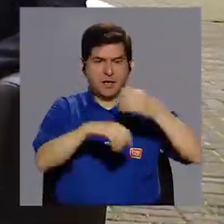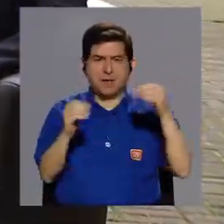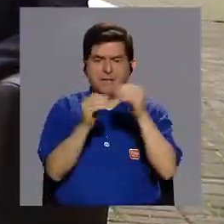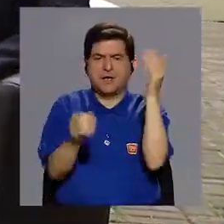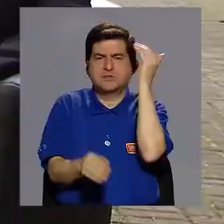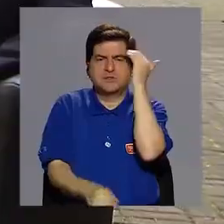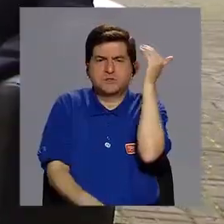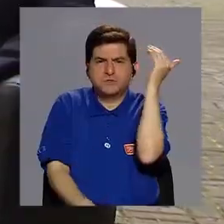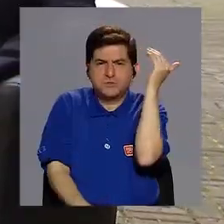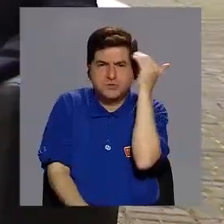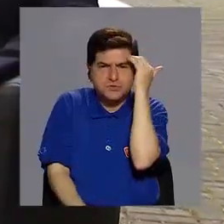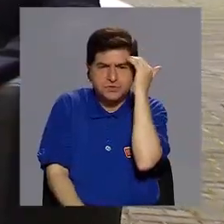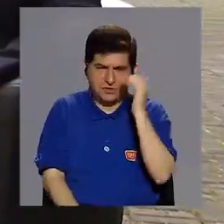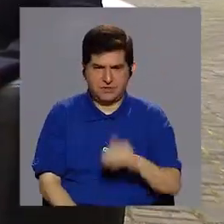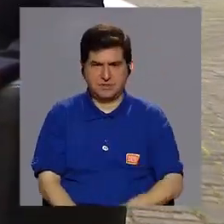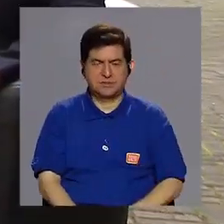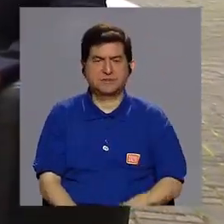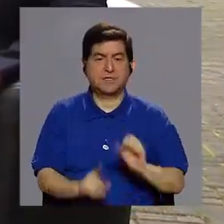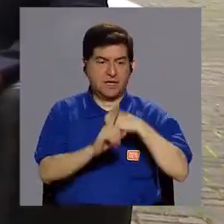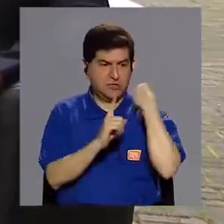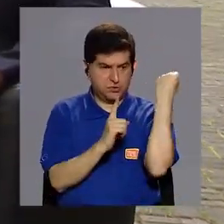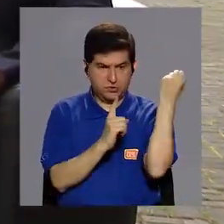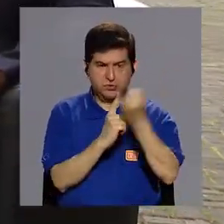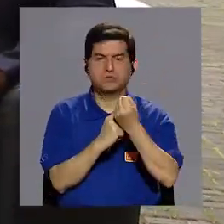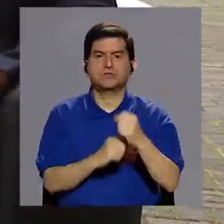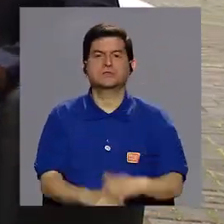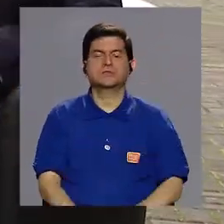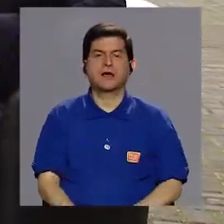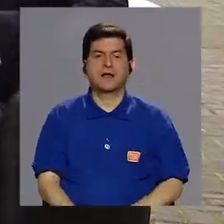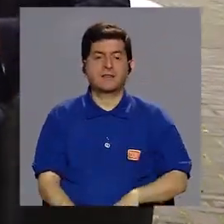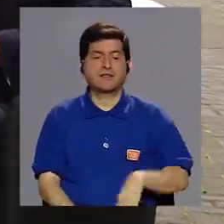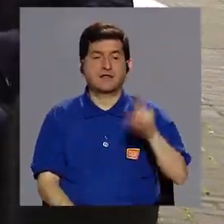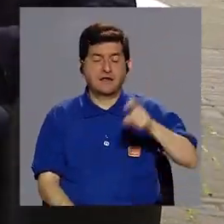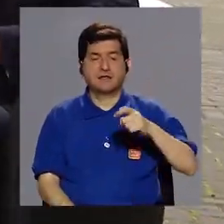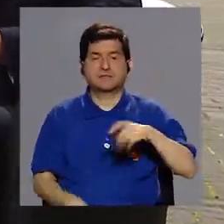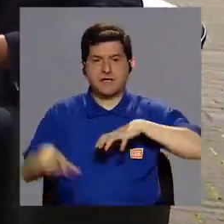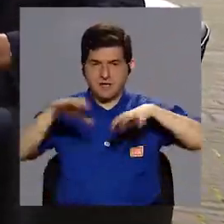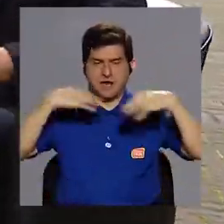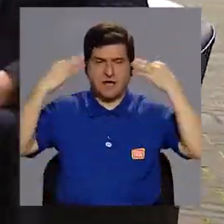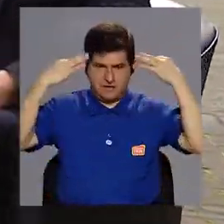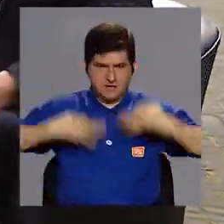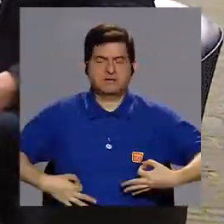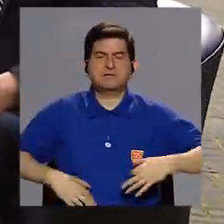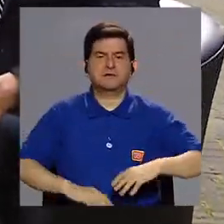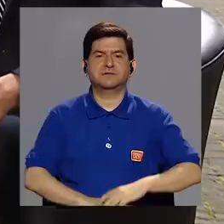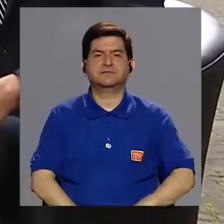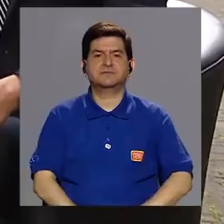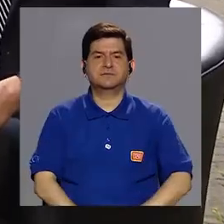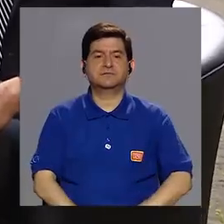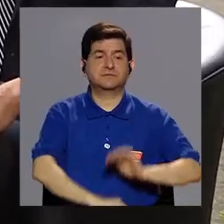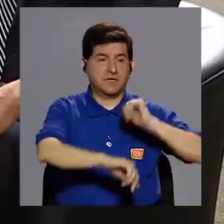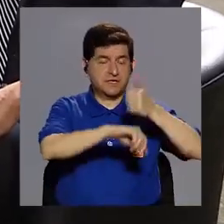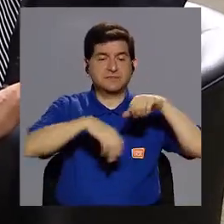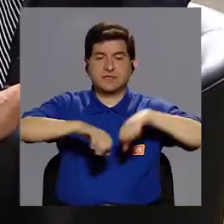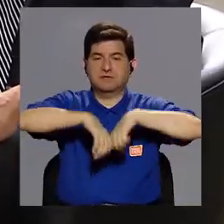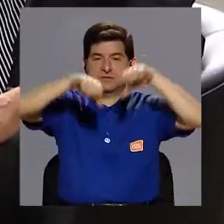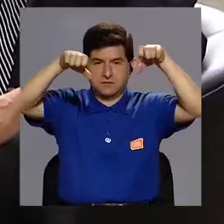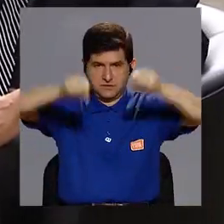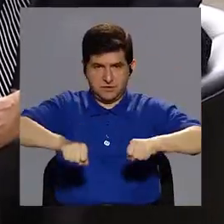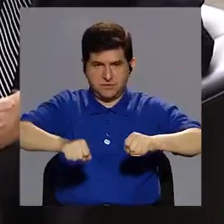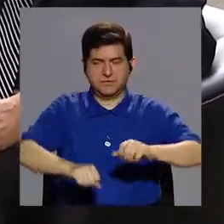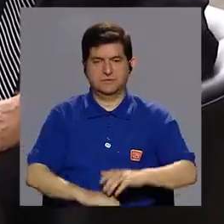mayor conciencia entre la sociedad que debe realizarse actividad física, crear un